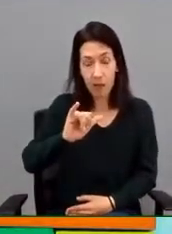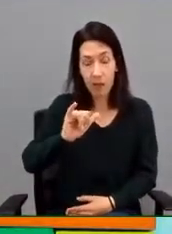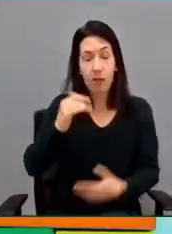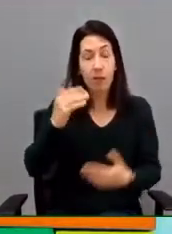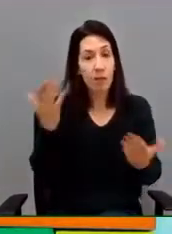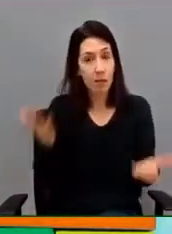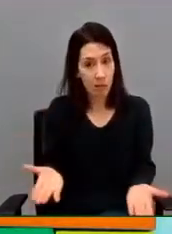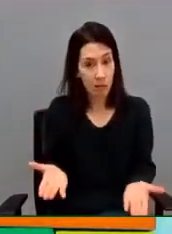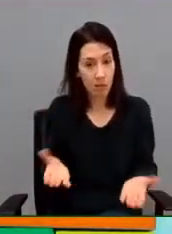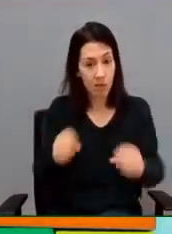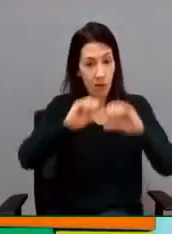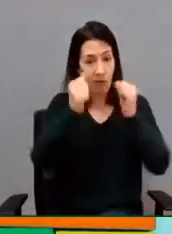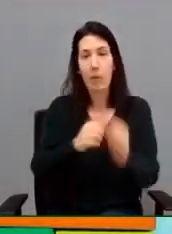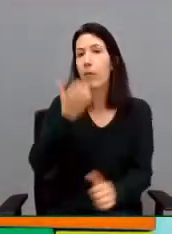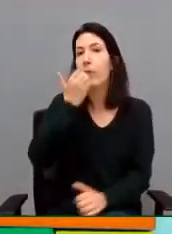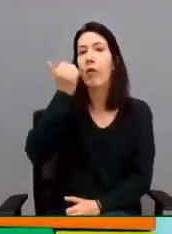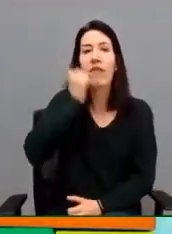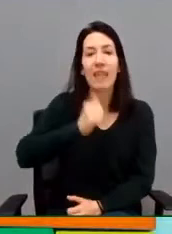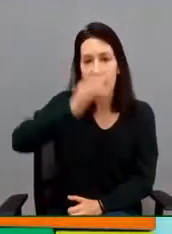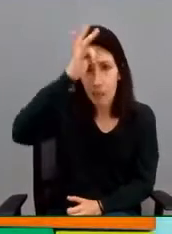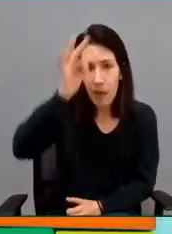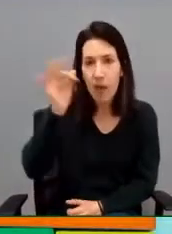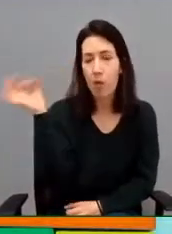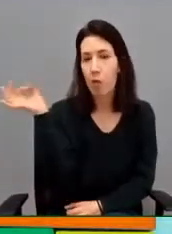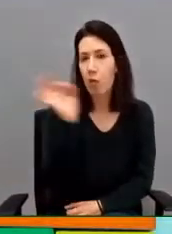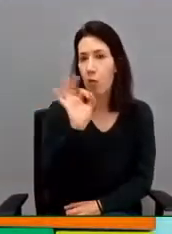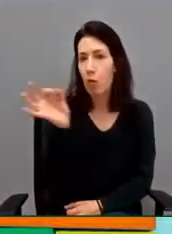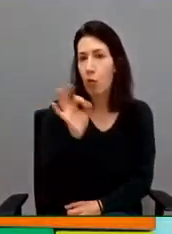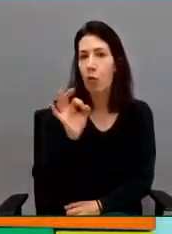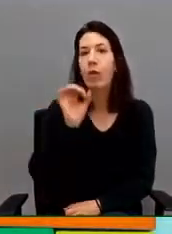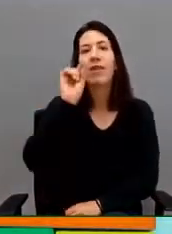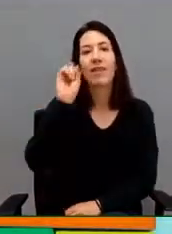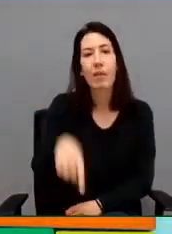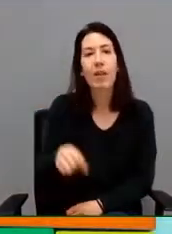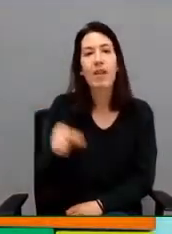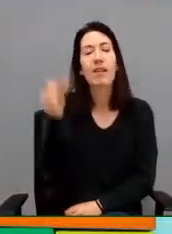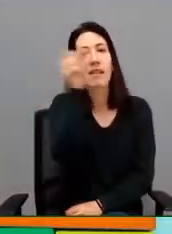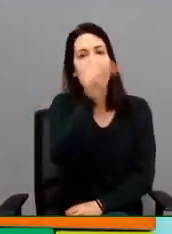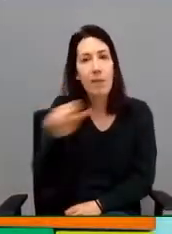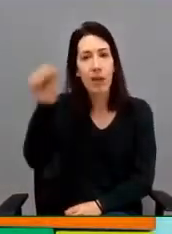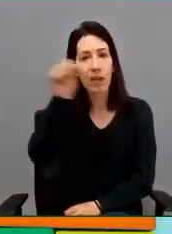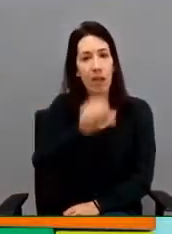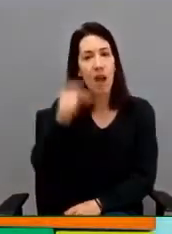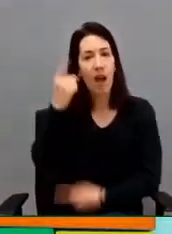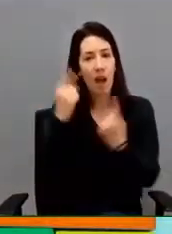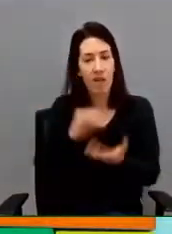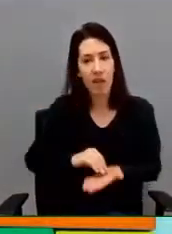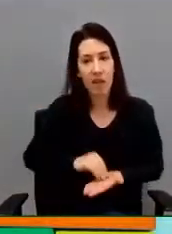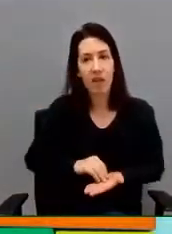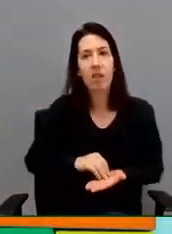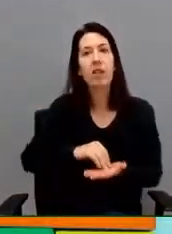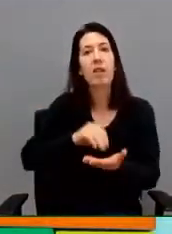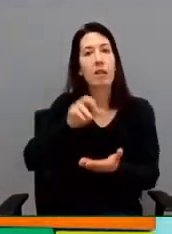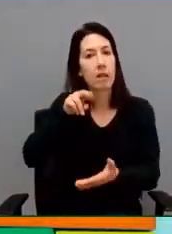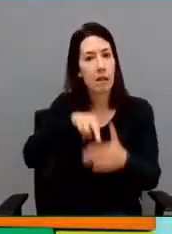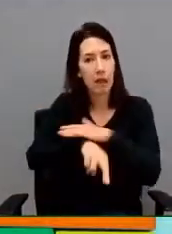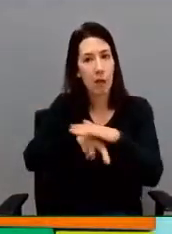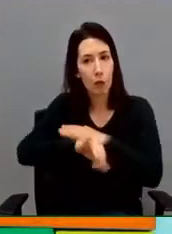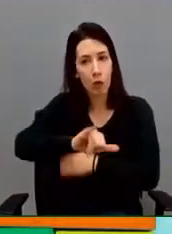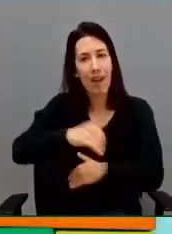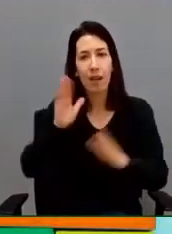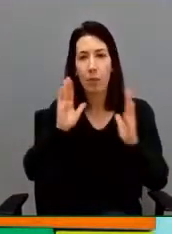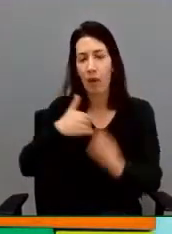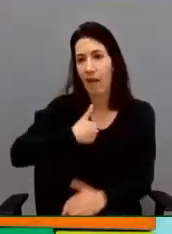forma de fines de semana como algunas semanas que también está disponible este recurso durante el verano.